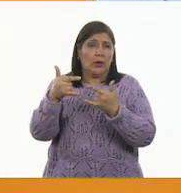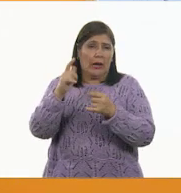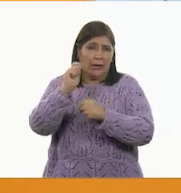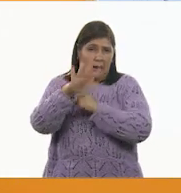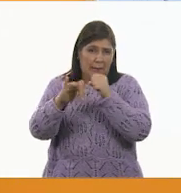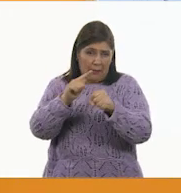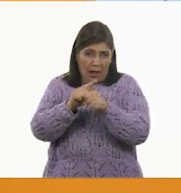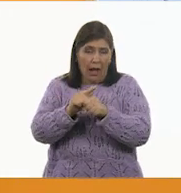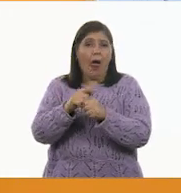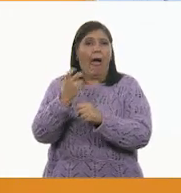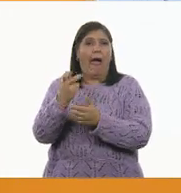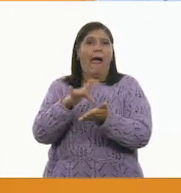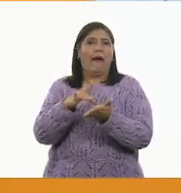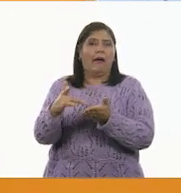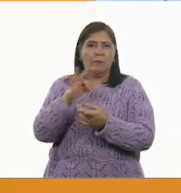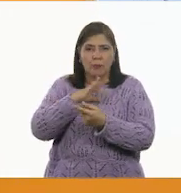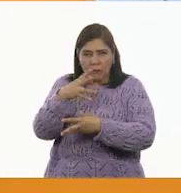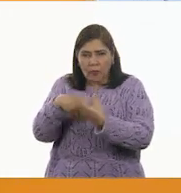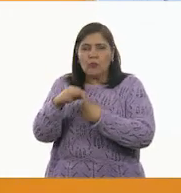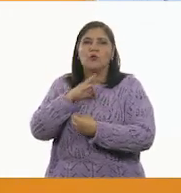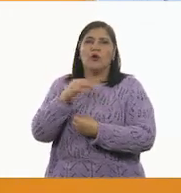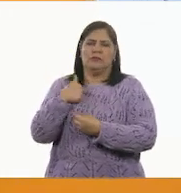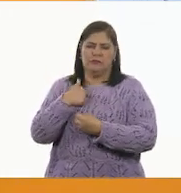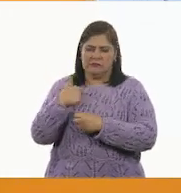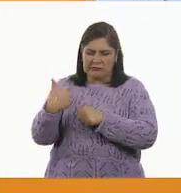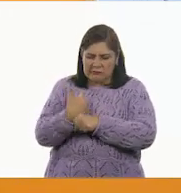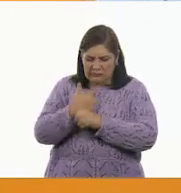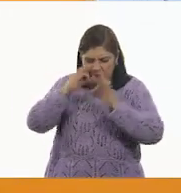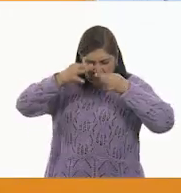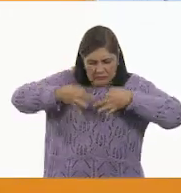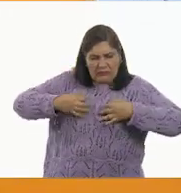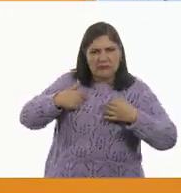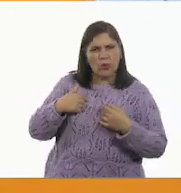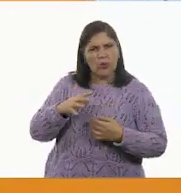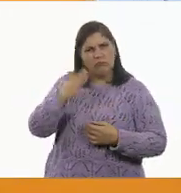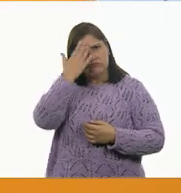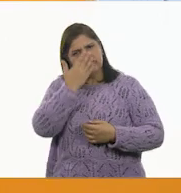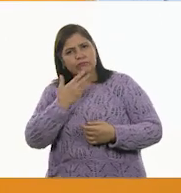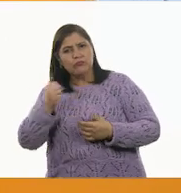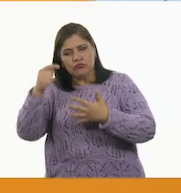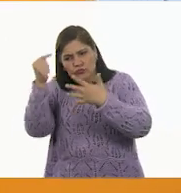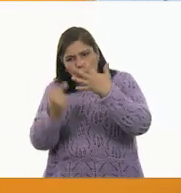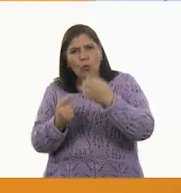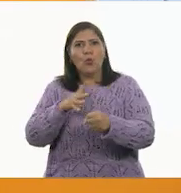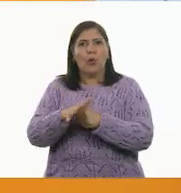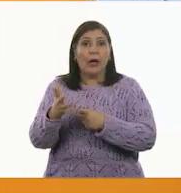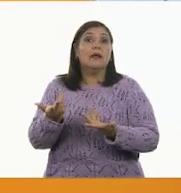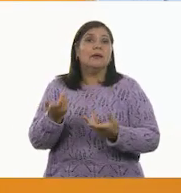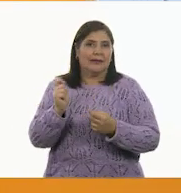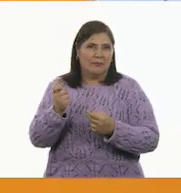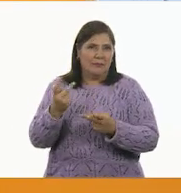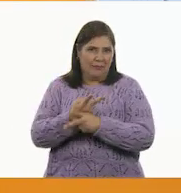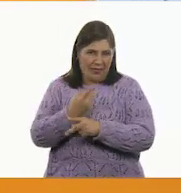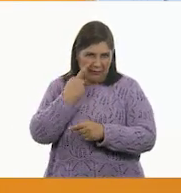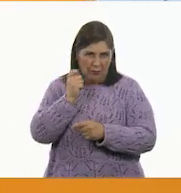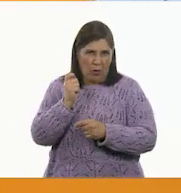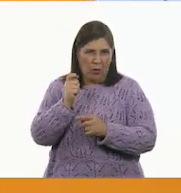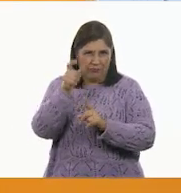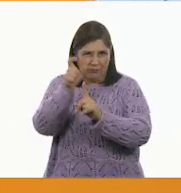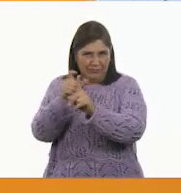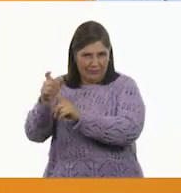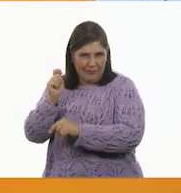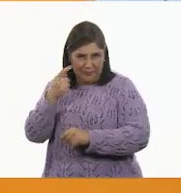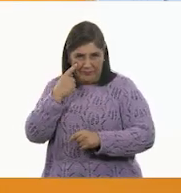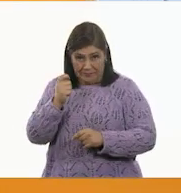a encontrar estas fortalezas. Y vamos a ver qué pasa con estos personajes. ¿Te parece? Me parece,